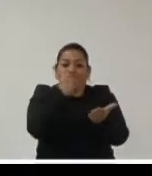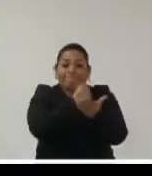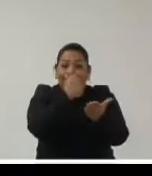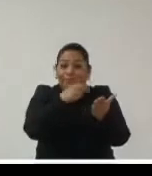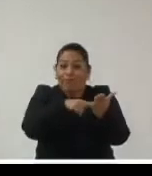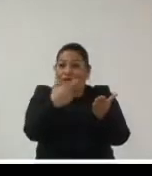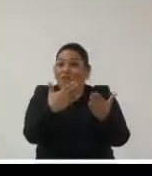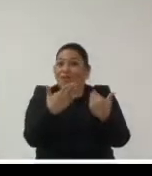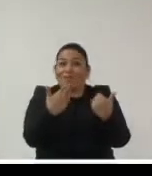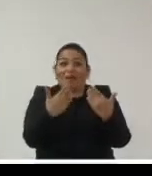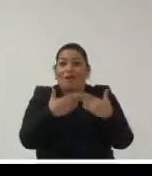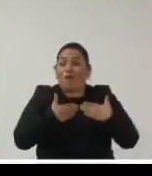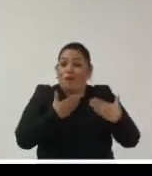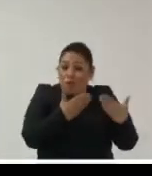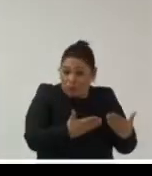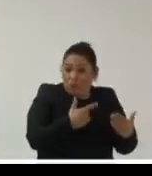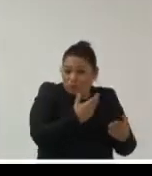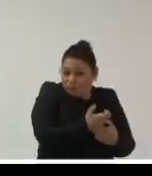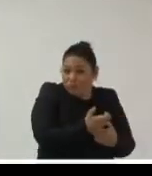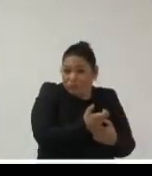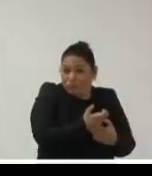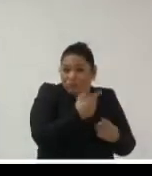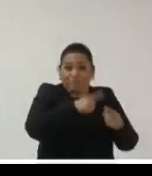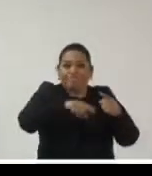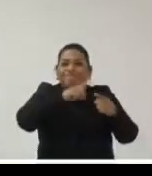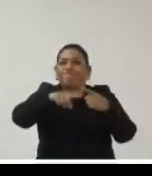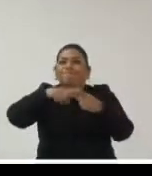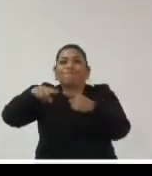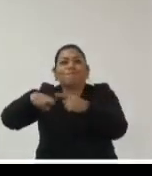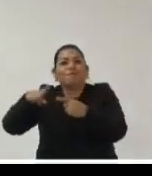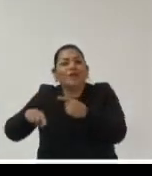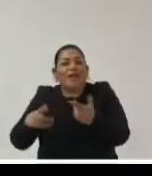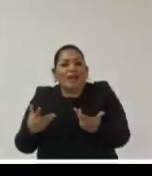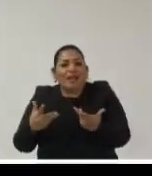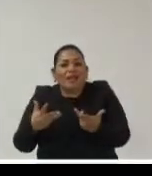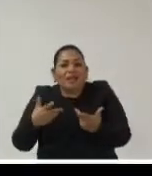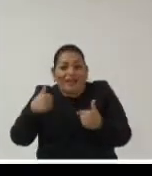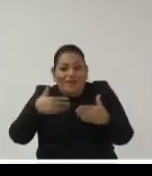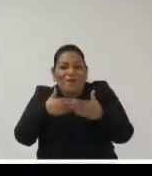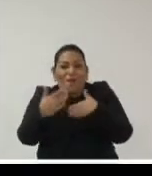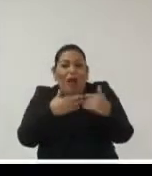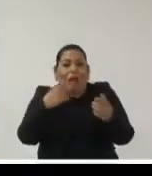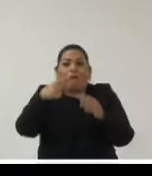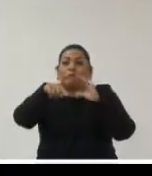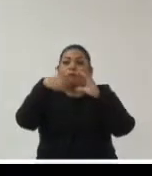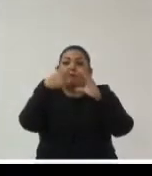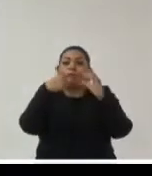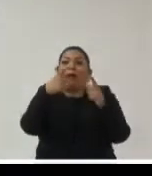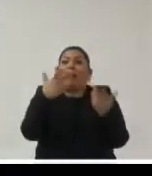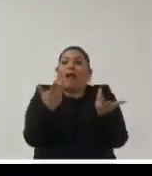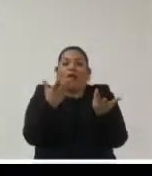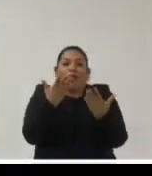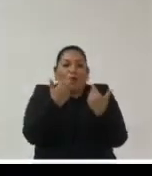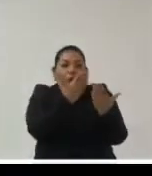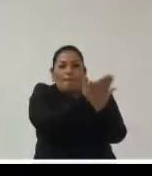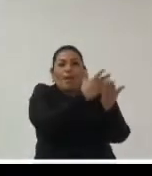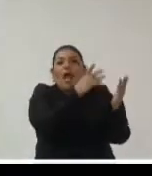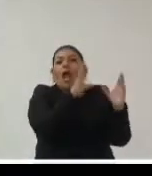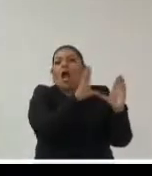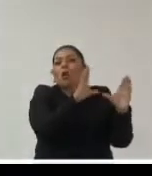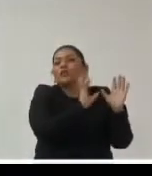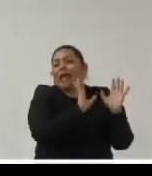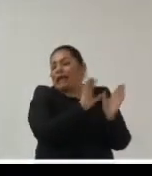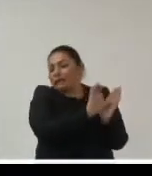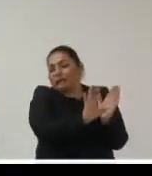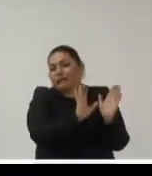confiabilidad y otros requisitos propios de los modelos de requisitos archivísticos que mencionaba Daniel que